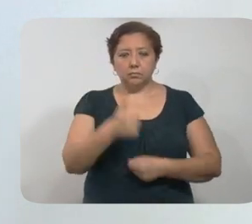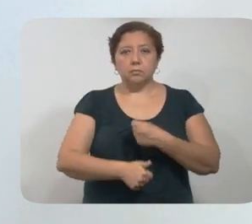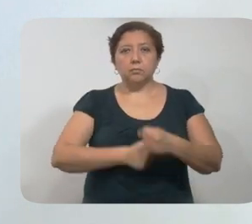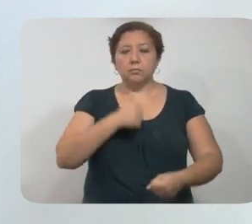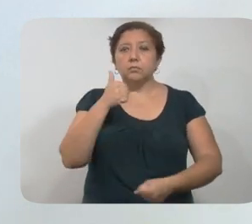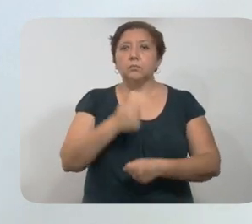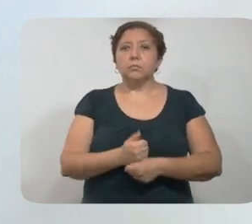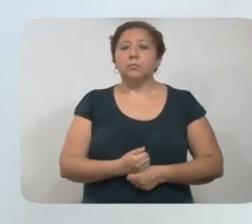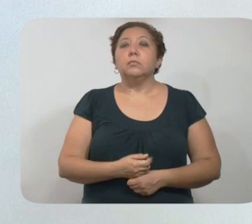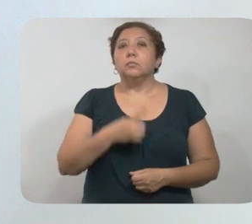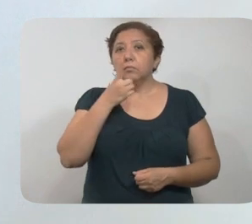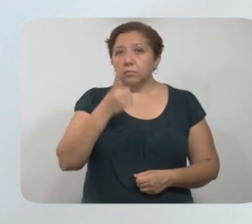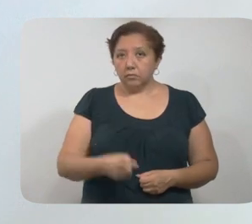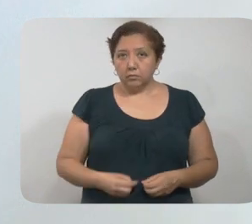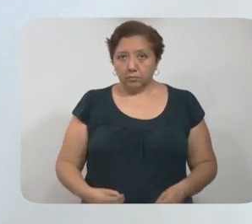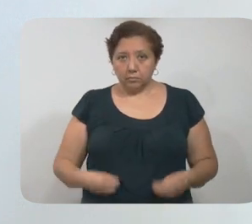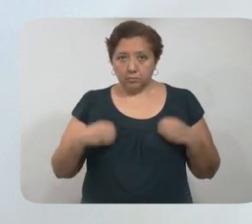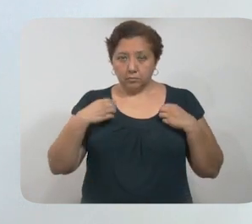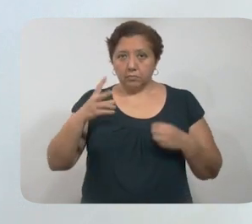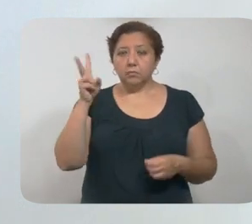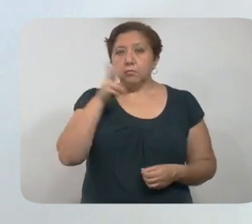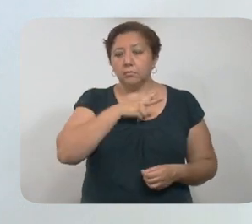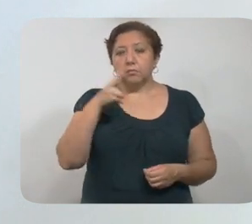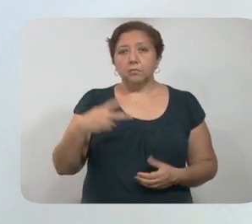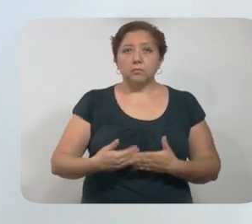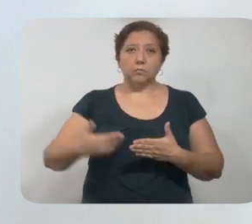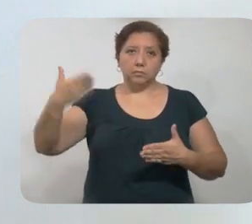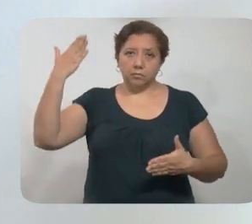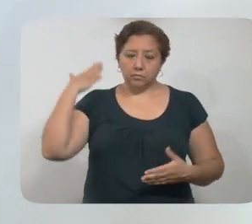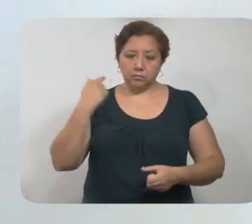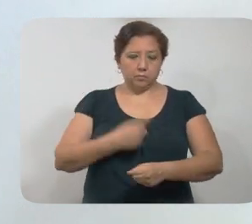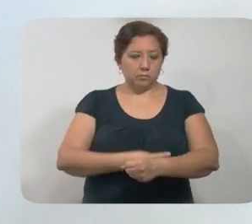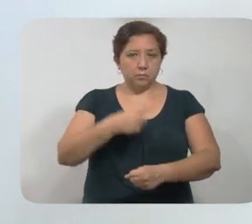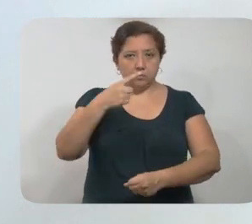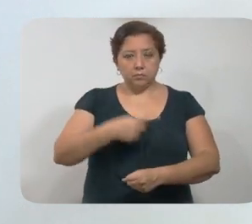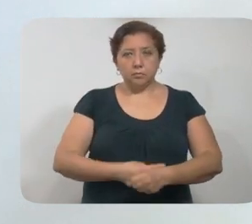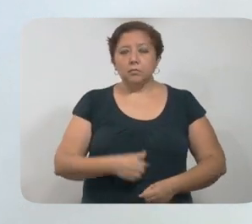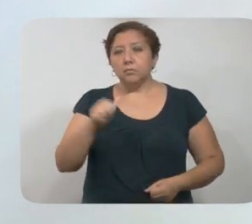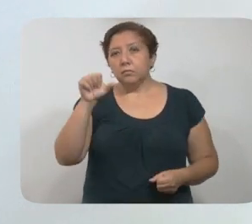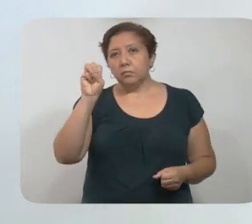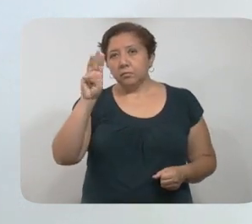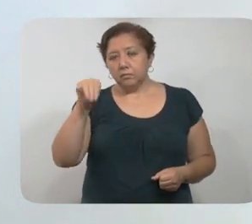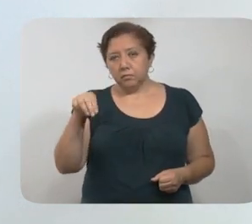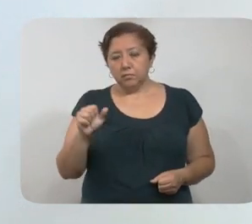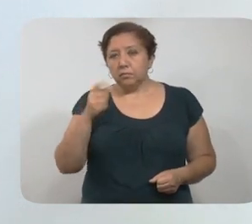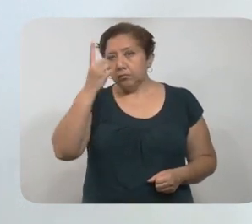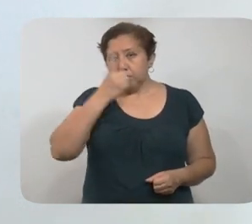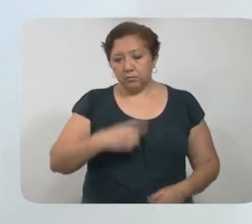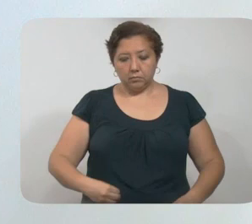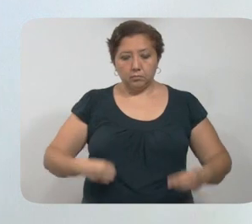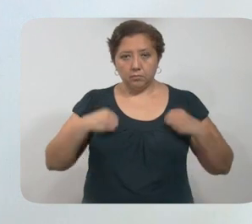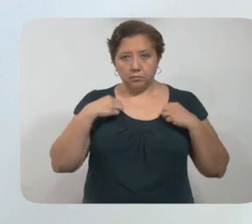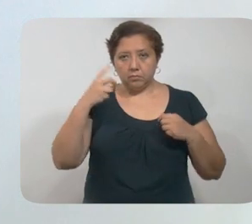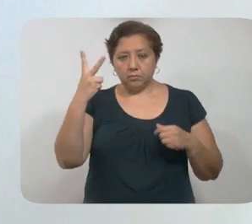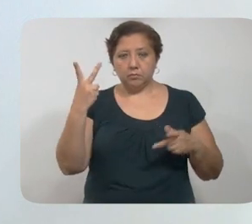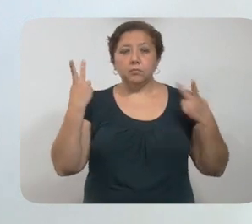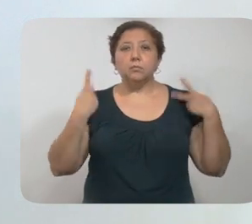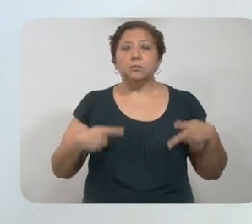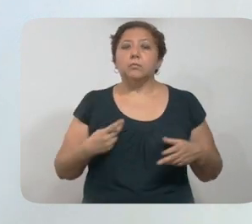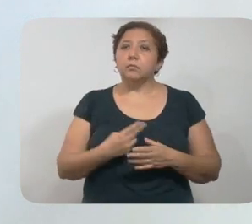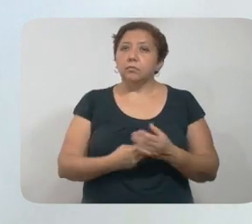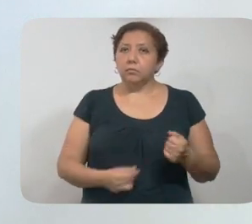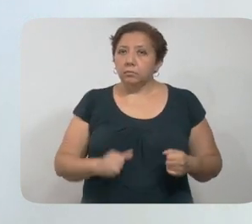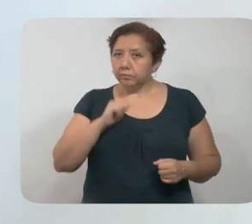años de edad, originario y residente de Valladolid, con antecedente de hipertensión, asma y diabetes. Convivía con dos personas,